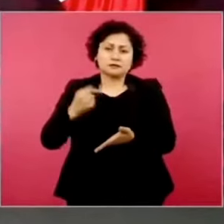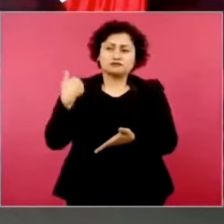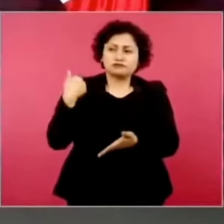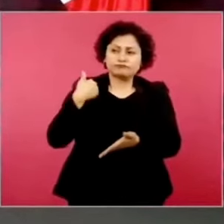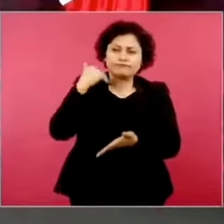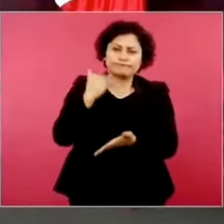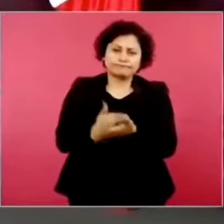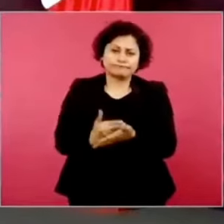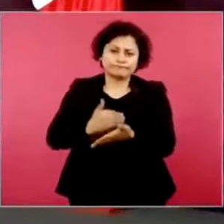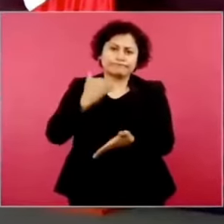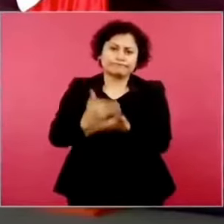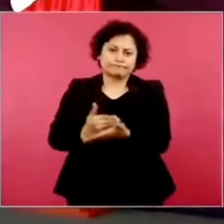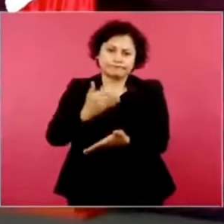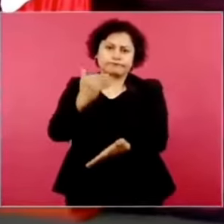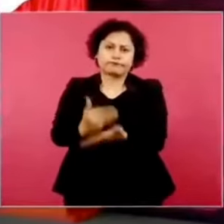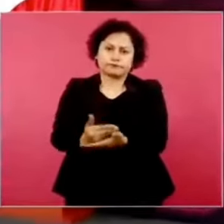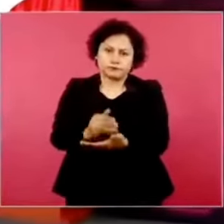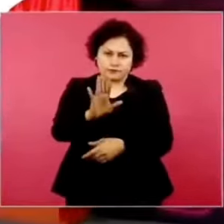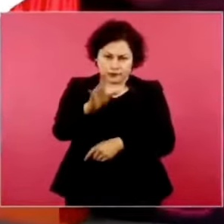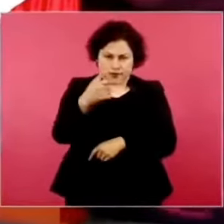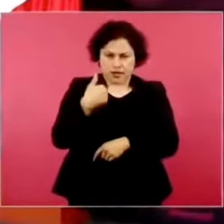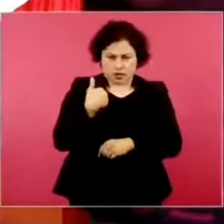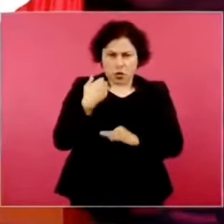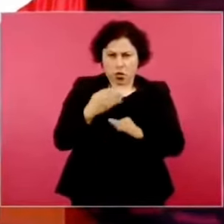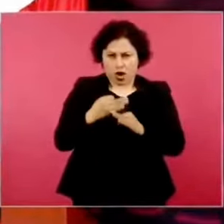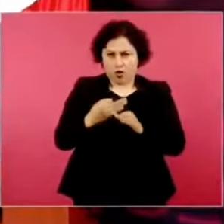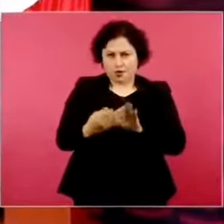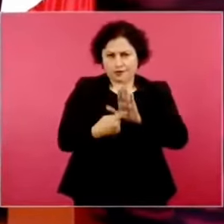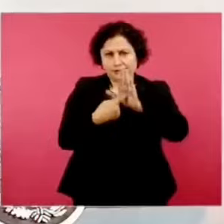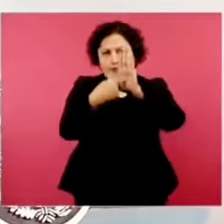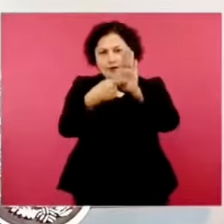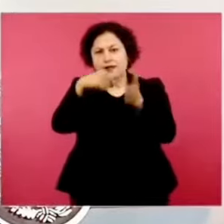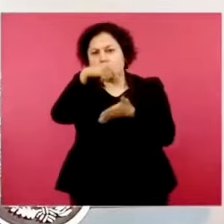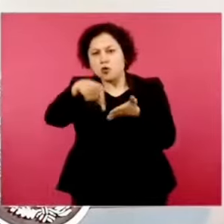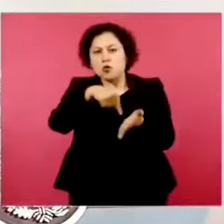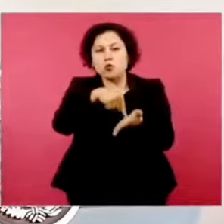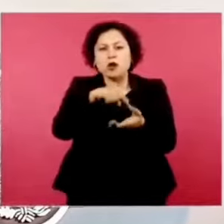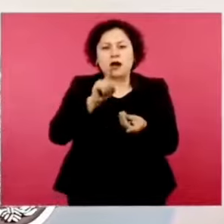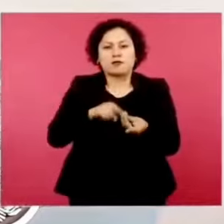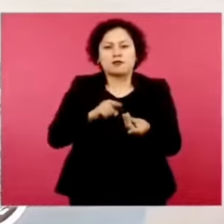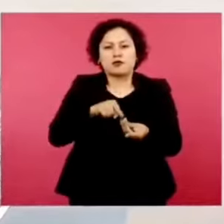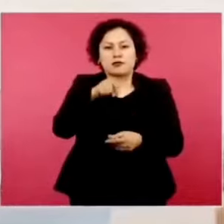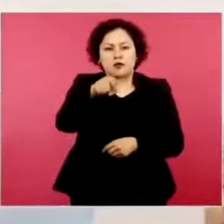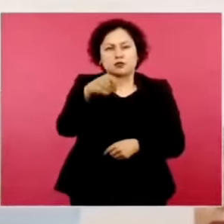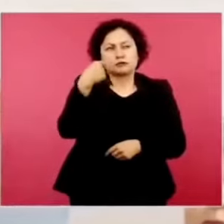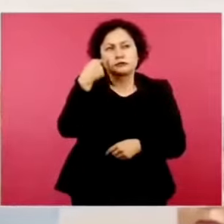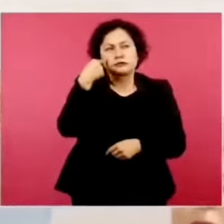Les voy a mostrar dónde fue, para que tengan una idea. Pon,